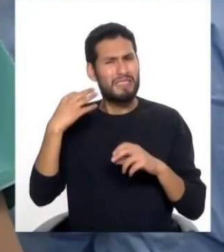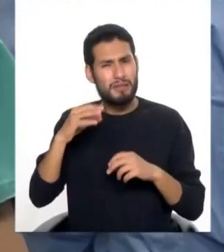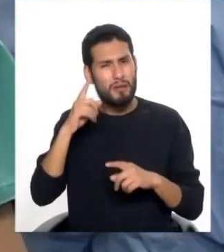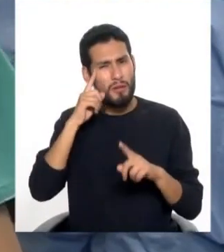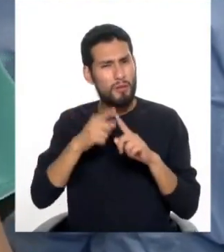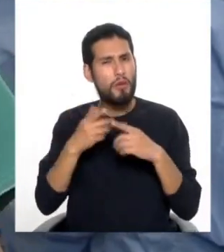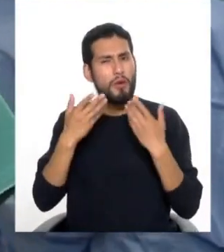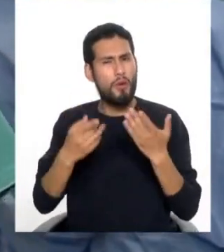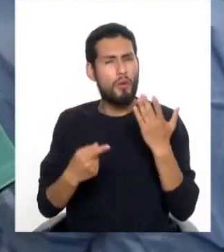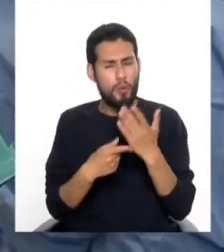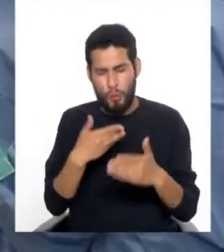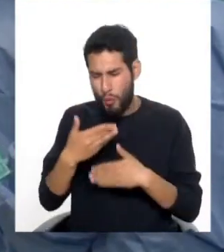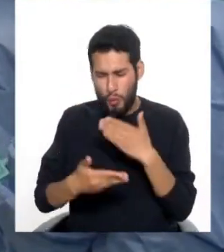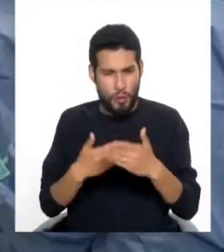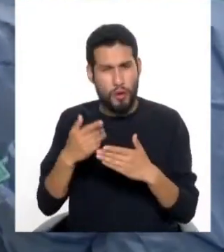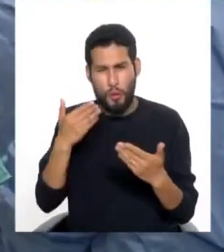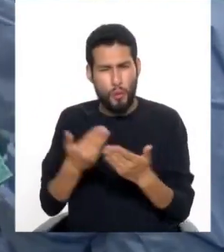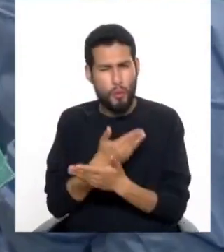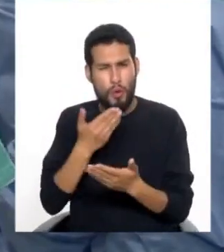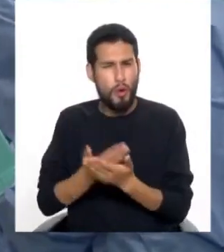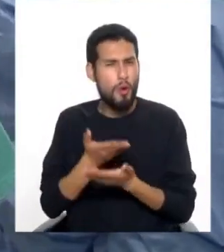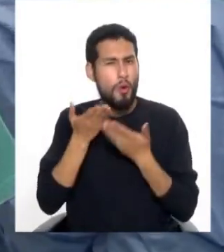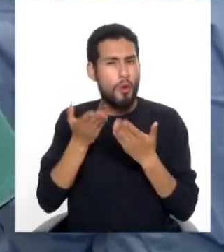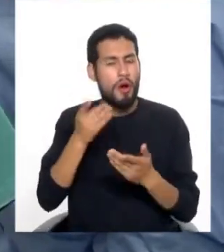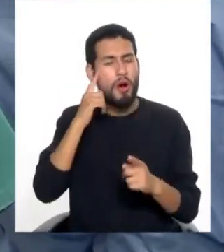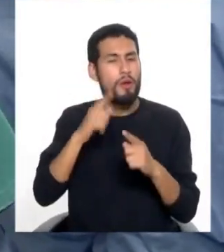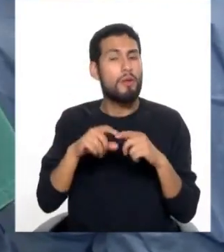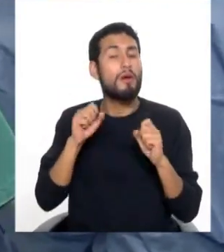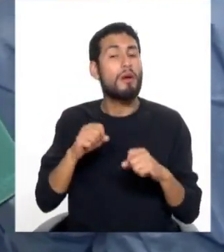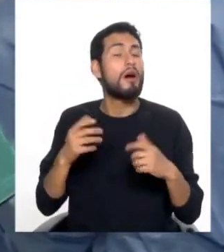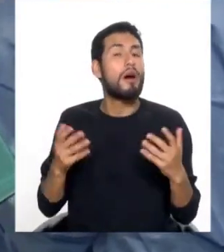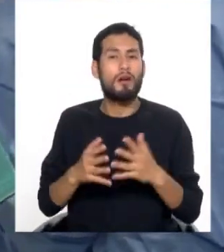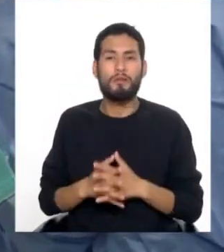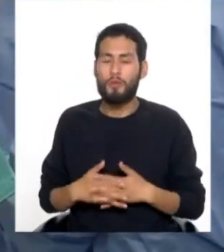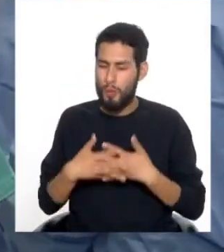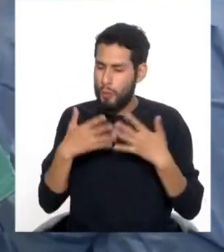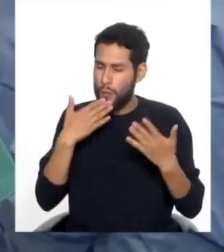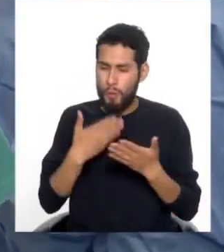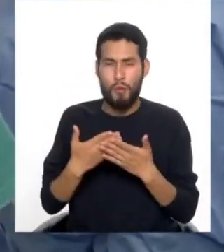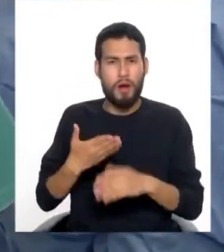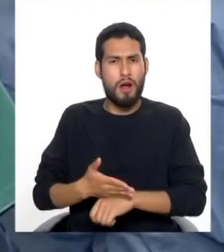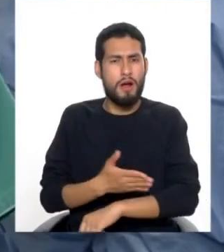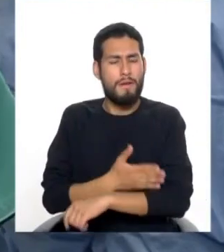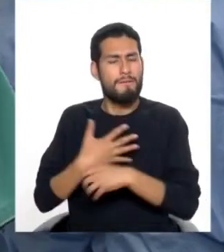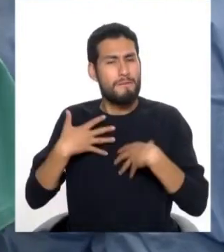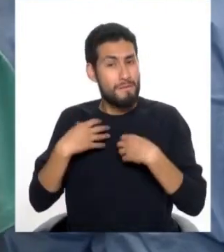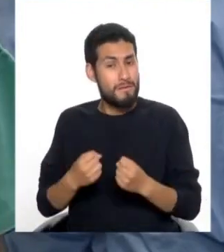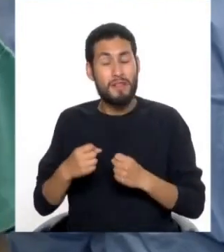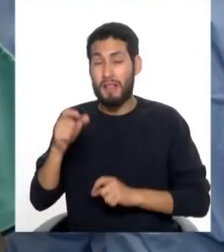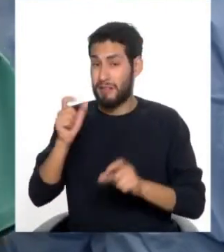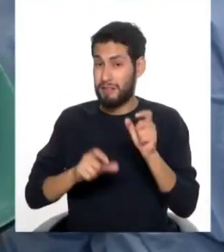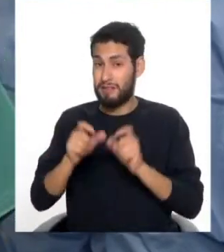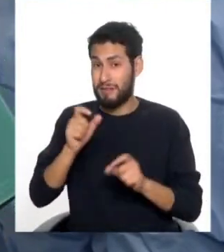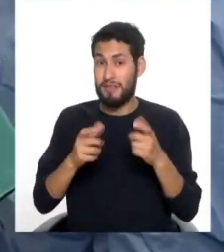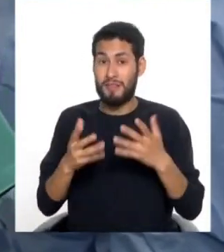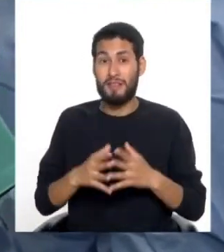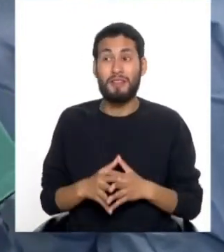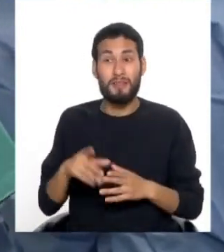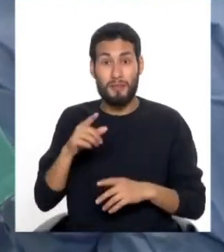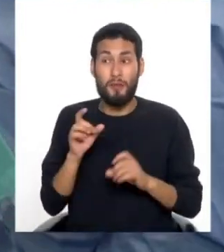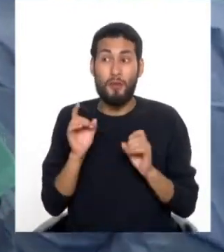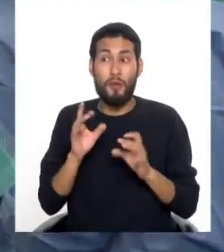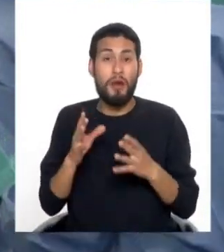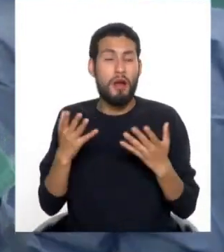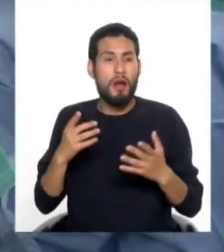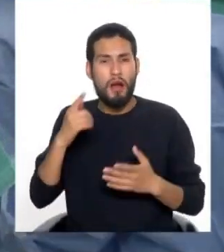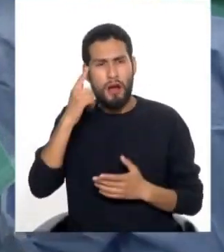lo último en tecnología que se maneja para poder asegurar una recuperación efectiva de los pacientes o aquellos que puedan estar